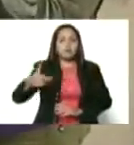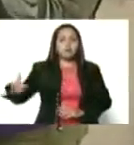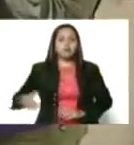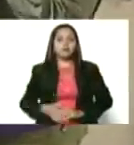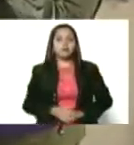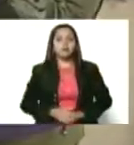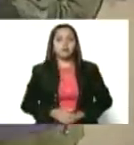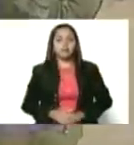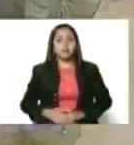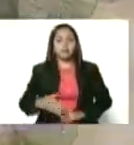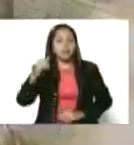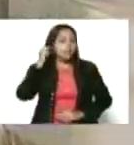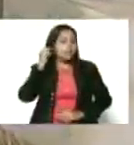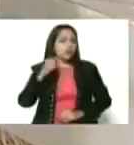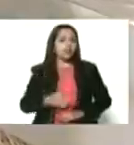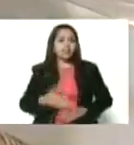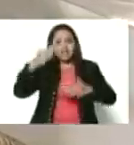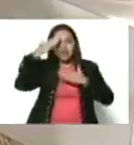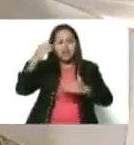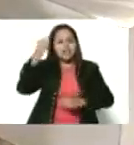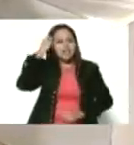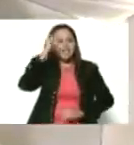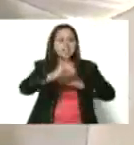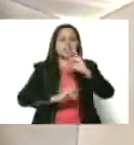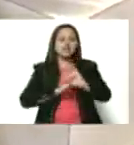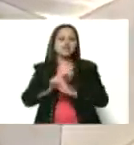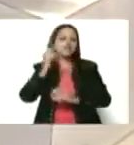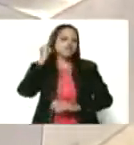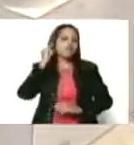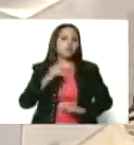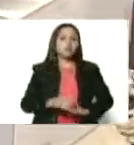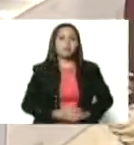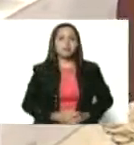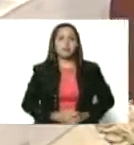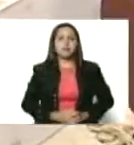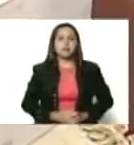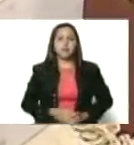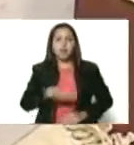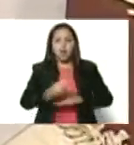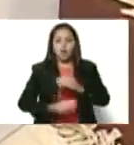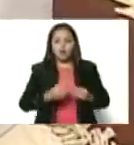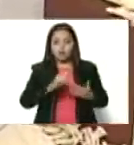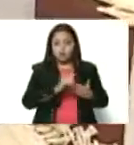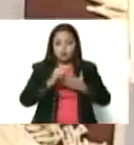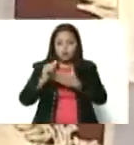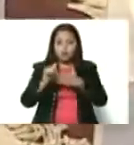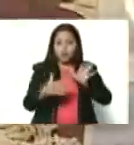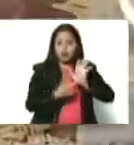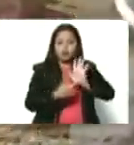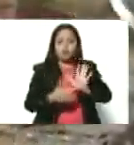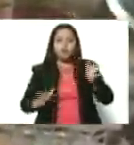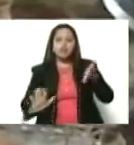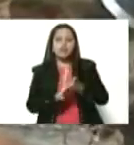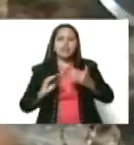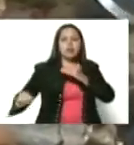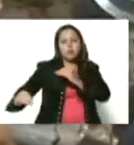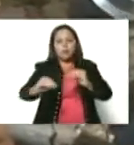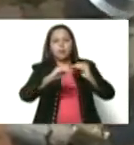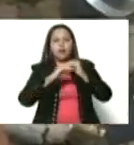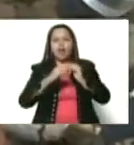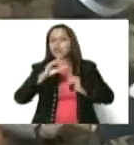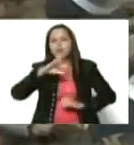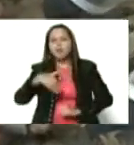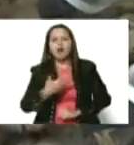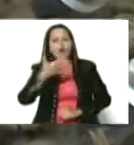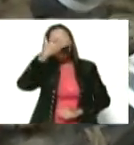saludándole en el Día Internacional de la Mujer, que nos reivindica en nuestra condición de clase. Porque no podemos